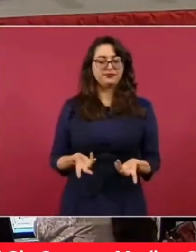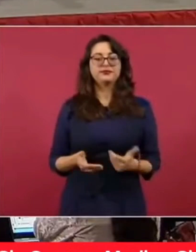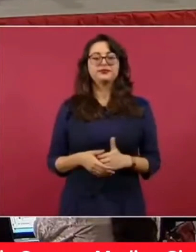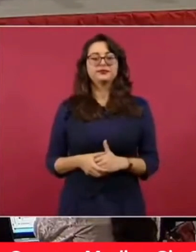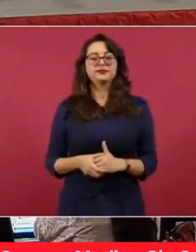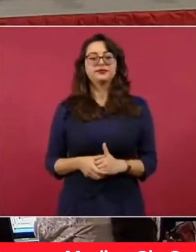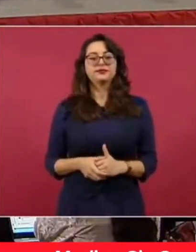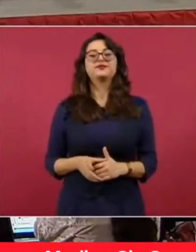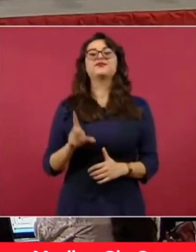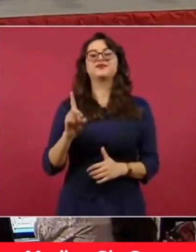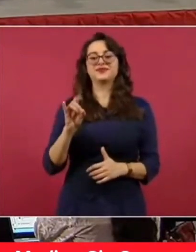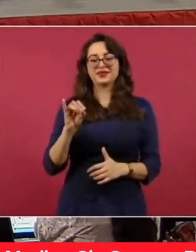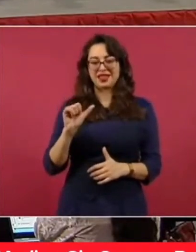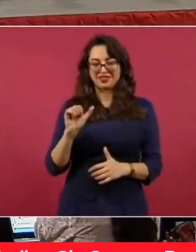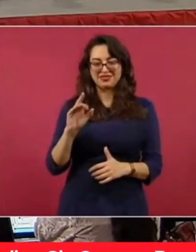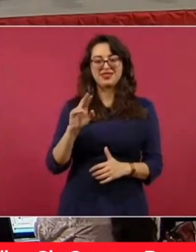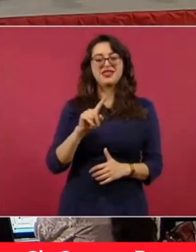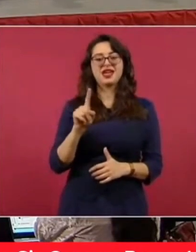Díaz Morodo